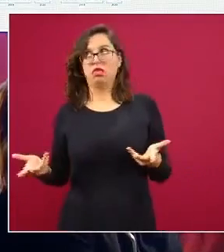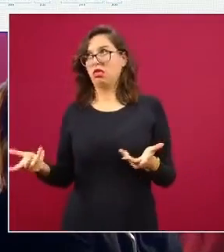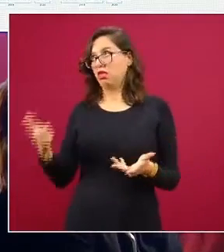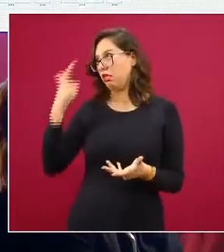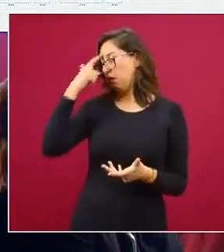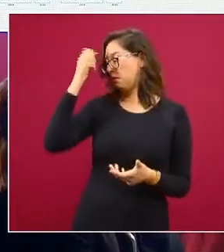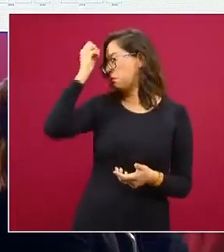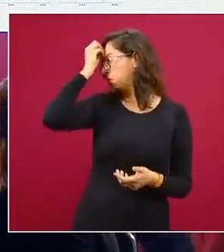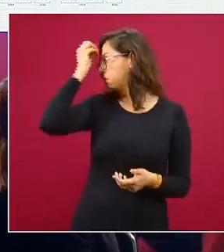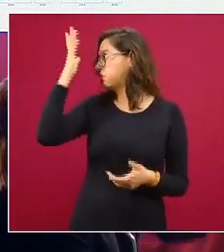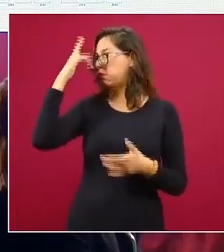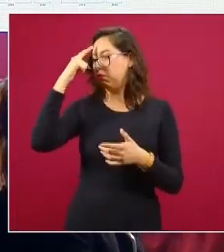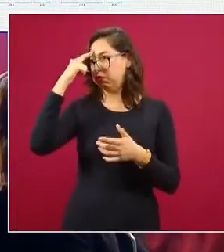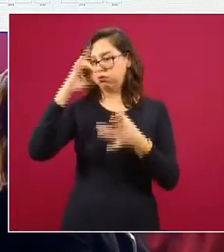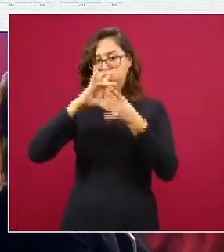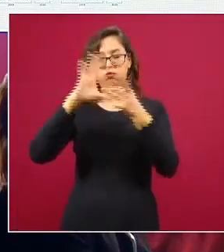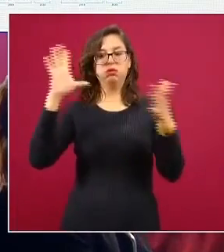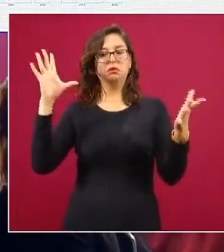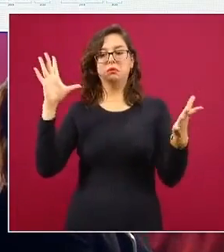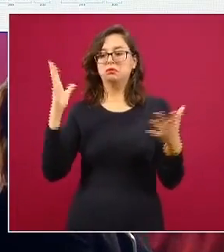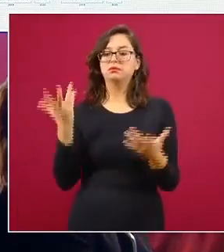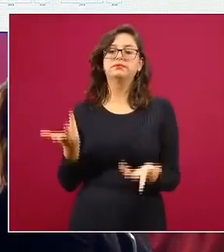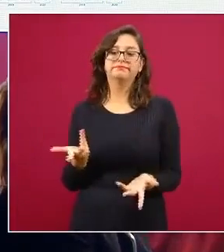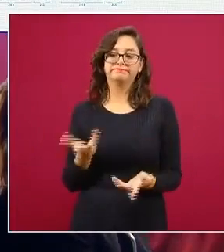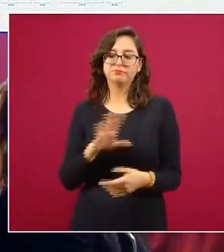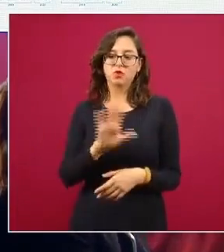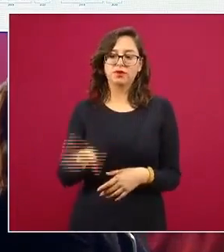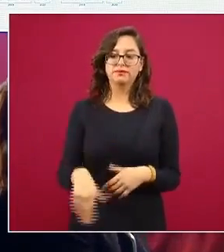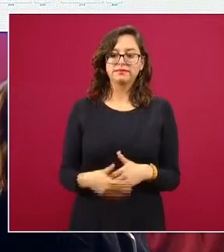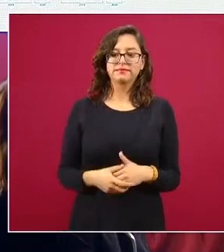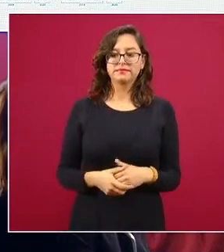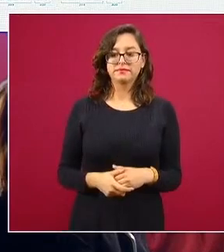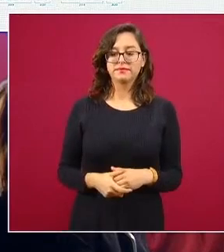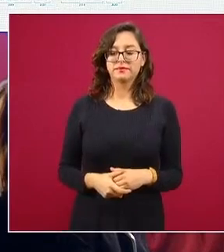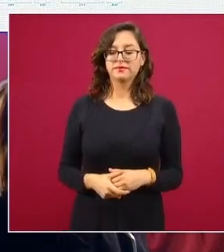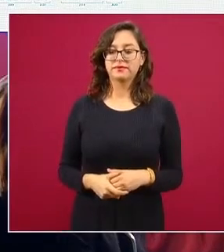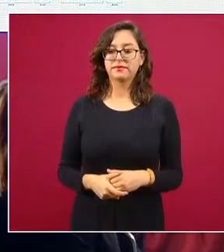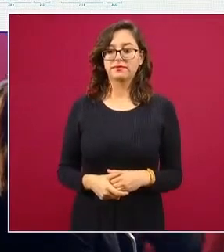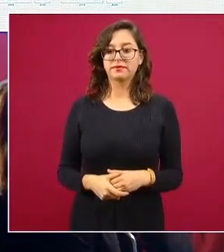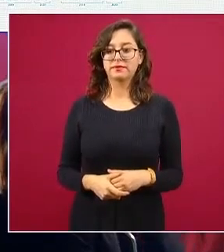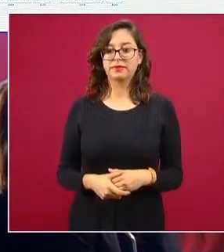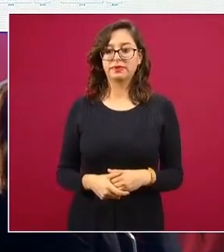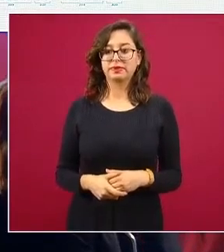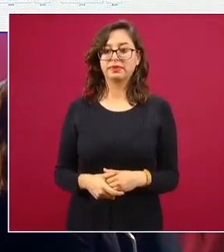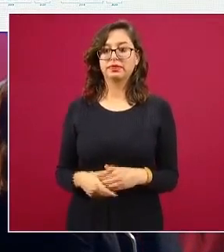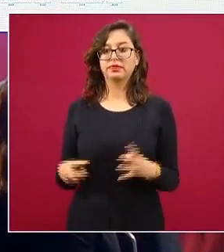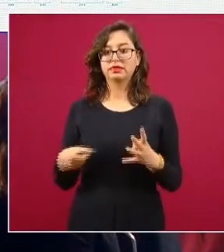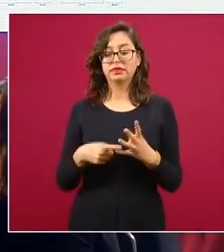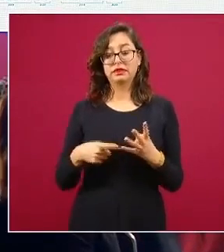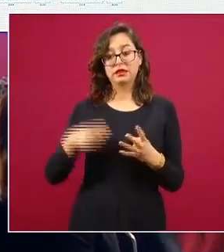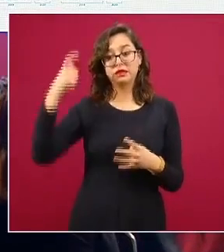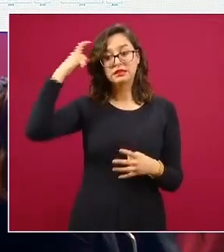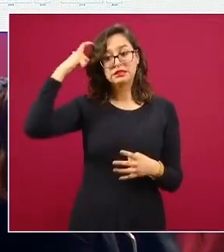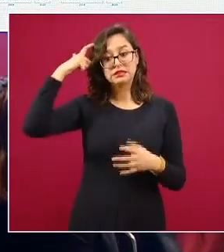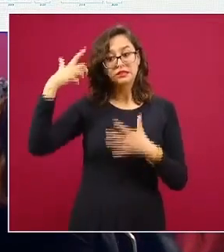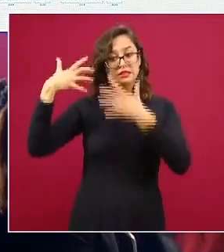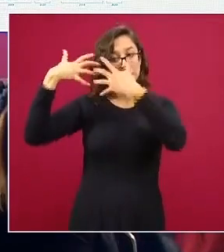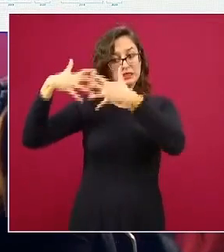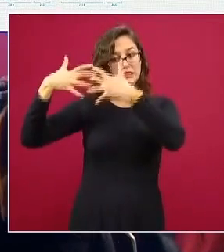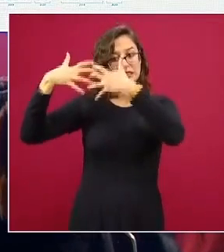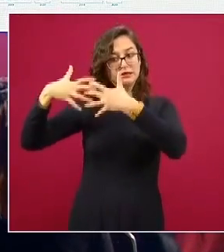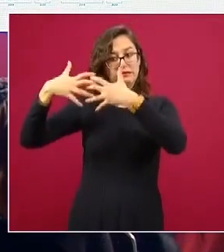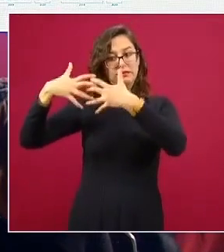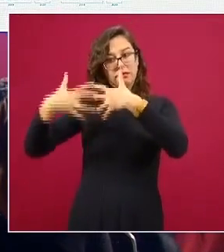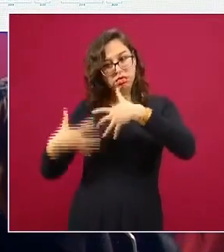con acceso a medicamento por ejemplo enfermedades cerebrovasculares están asociadas con